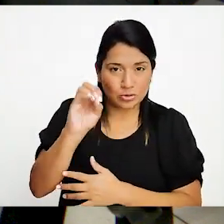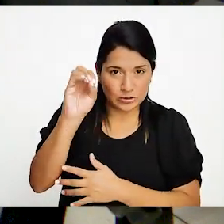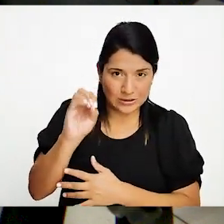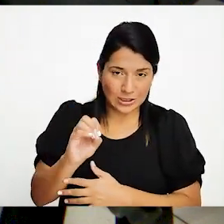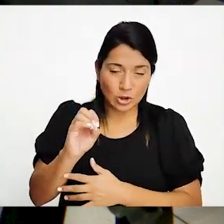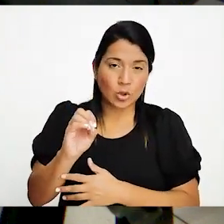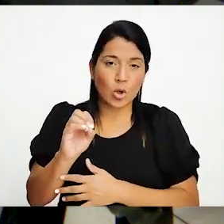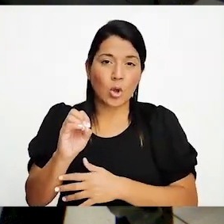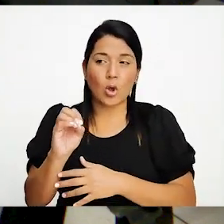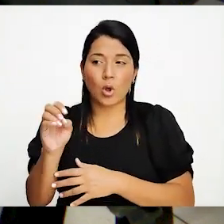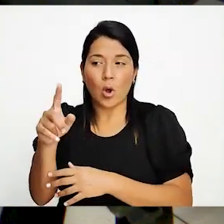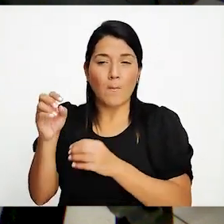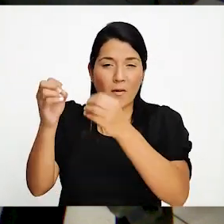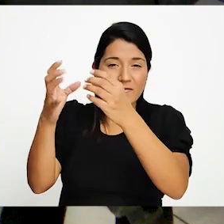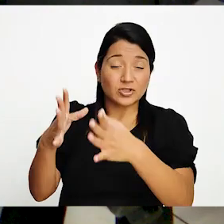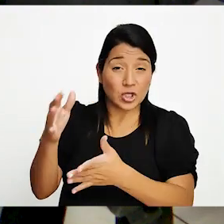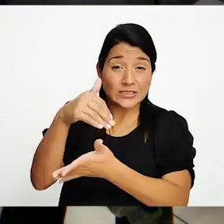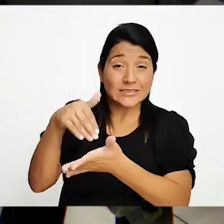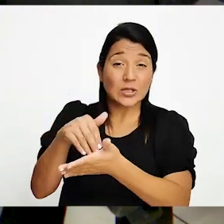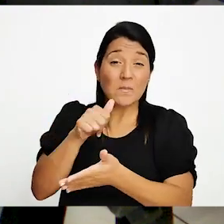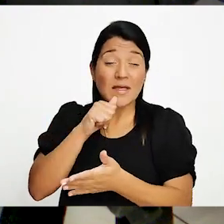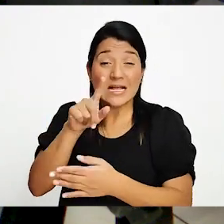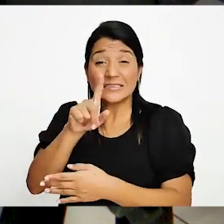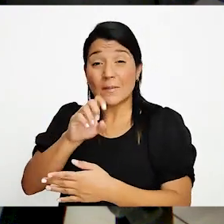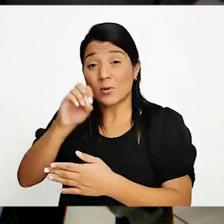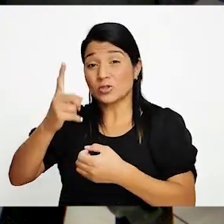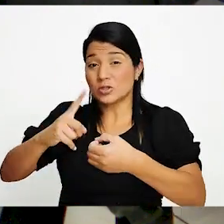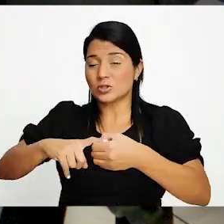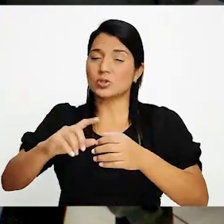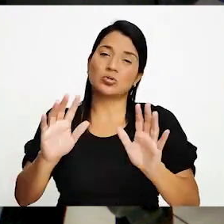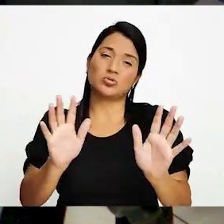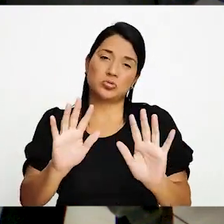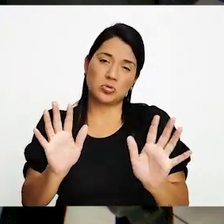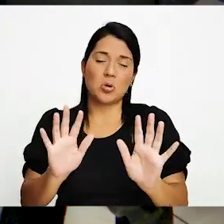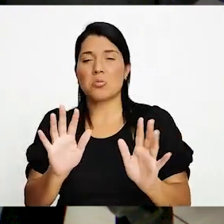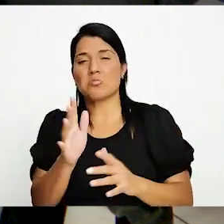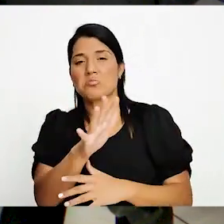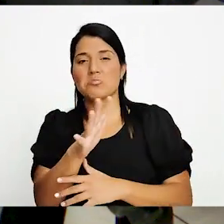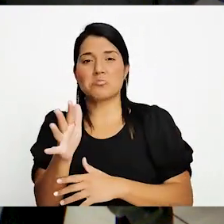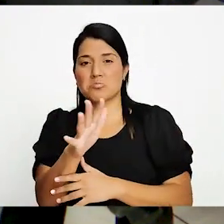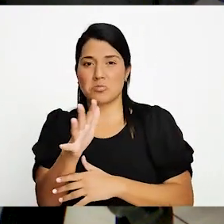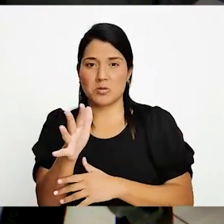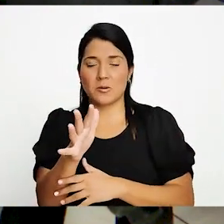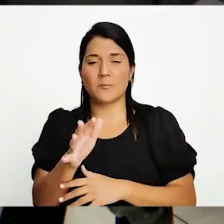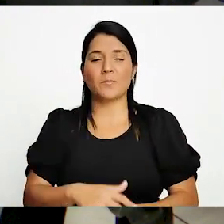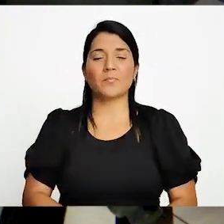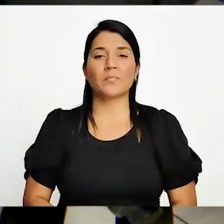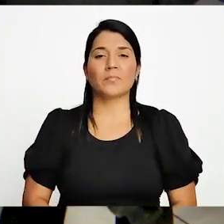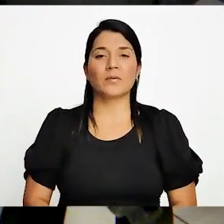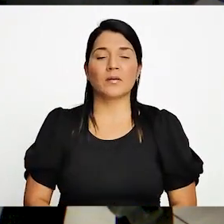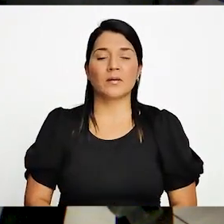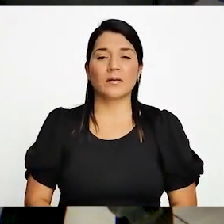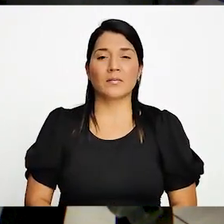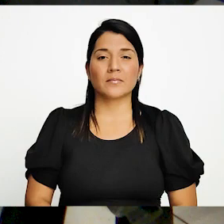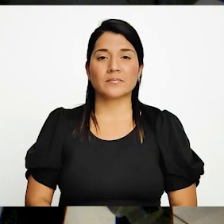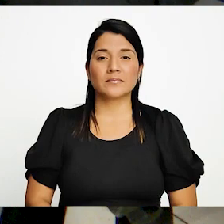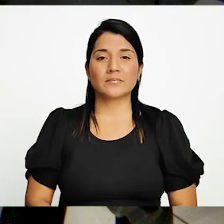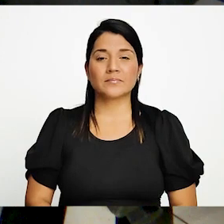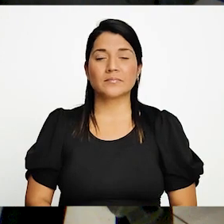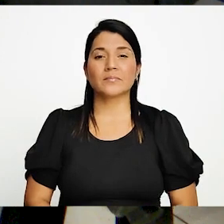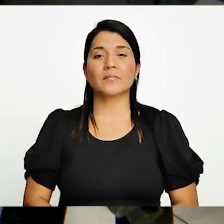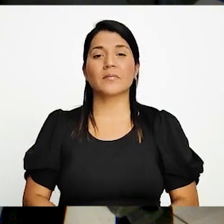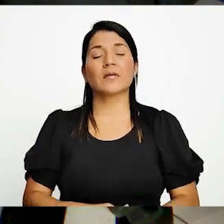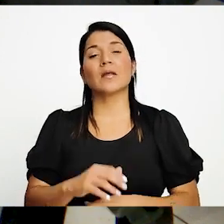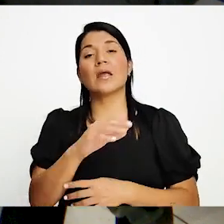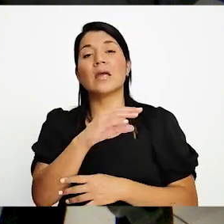5 colibus y así sucesivamente para abajo hasta de 3 a 4 y para abajo también. Hay